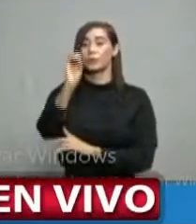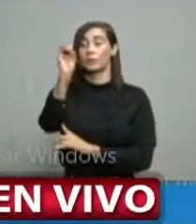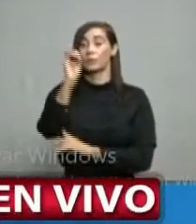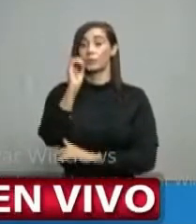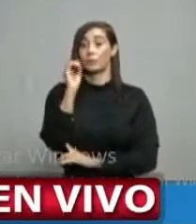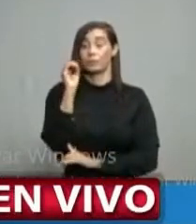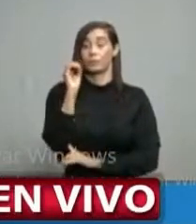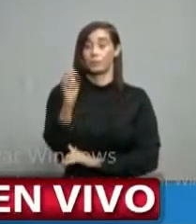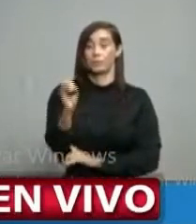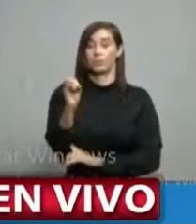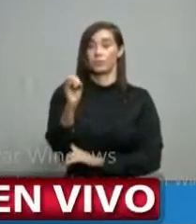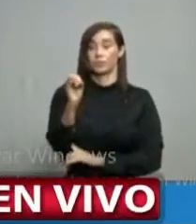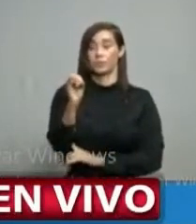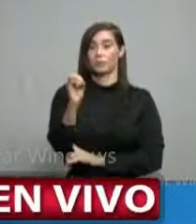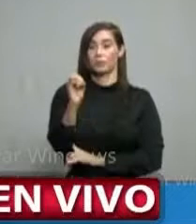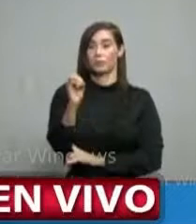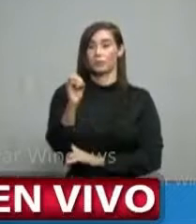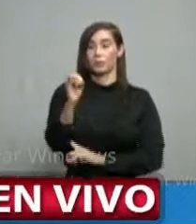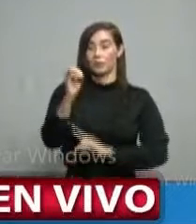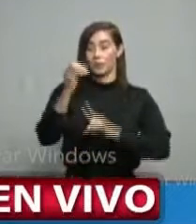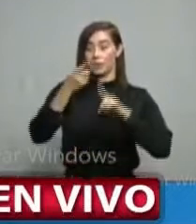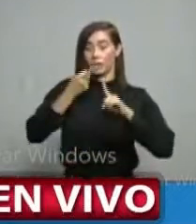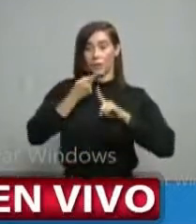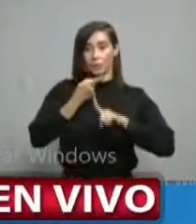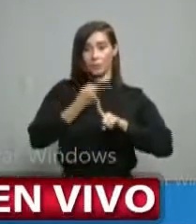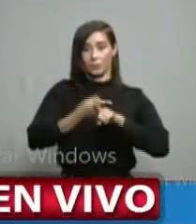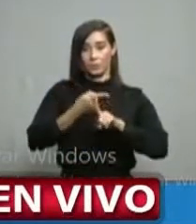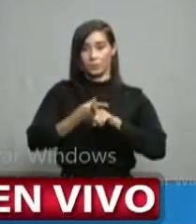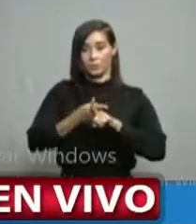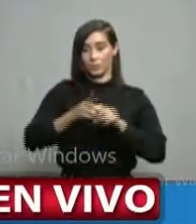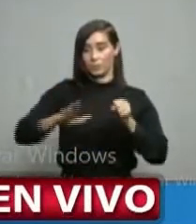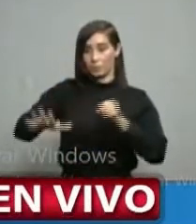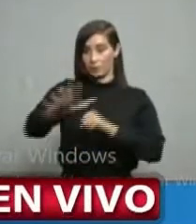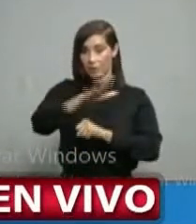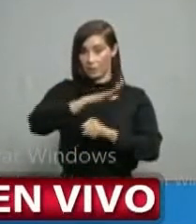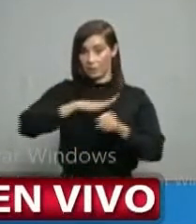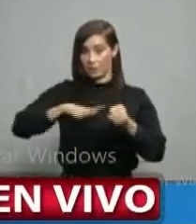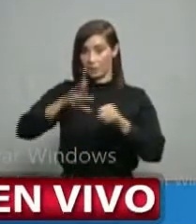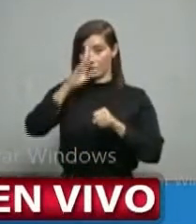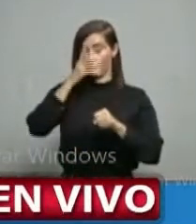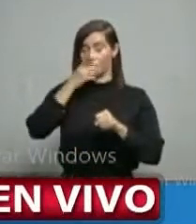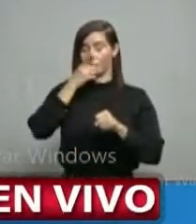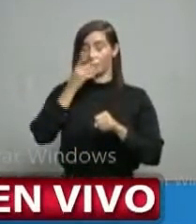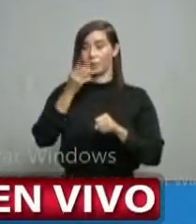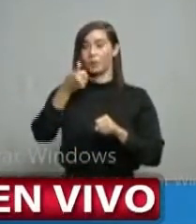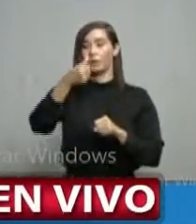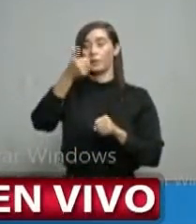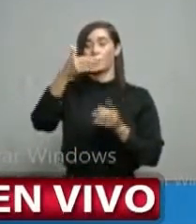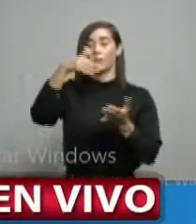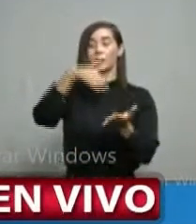% la tasa de positividad, general, 10